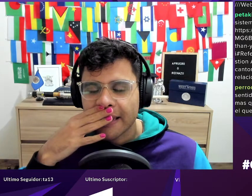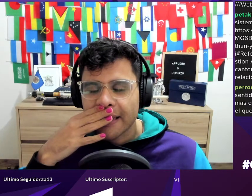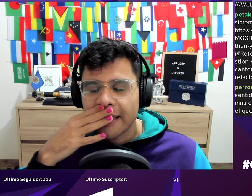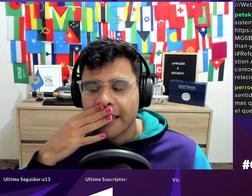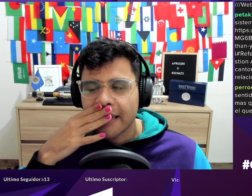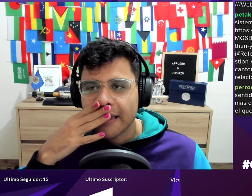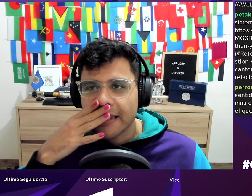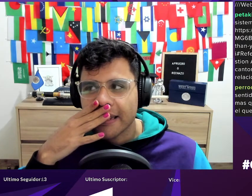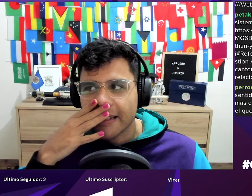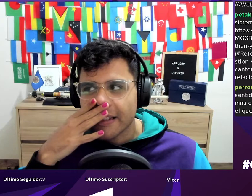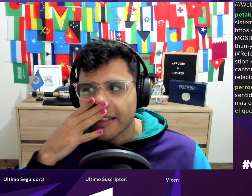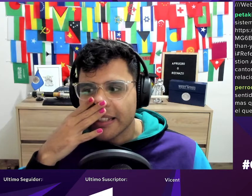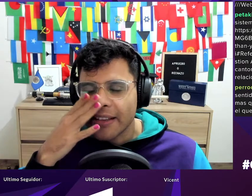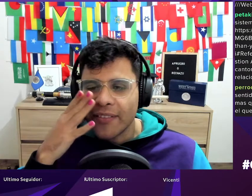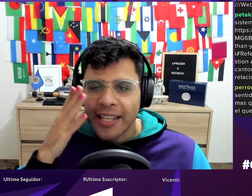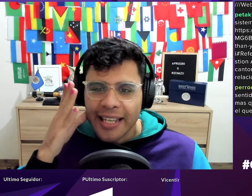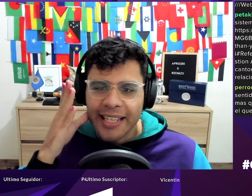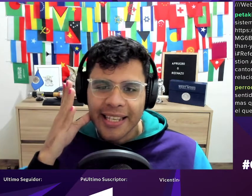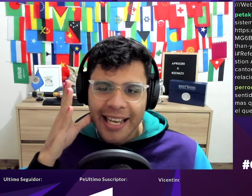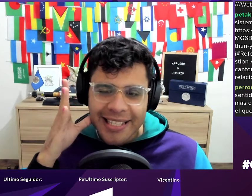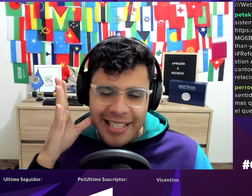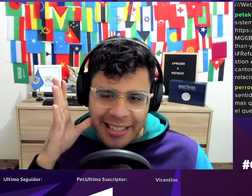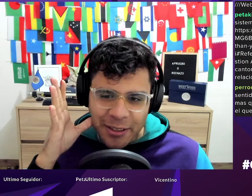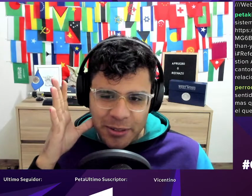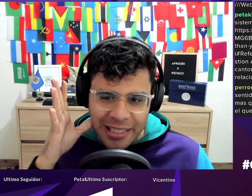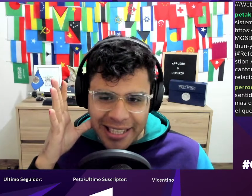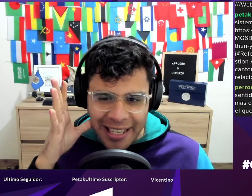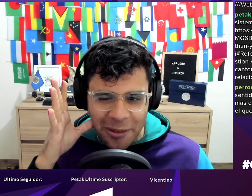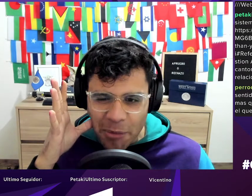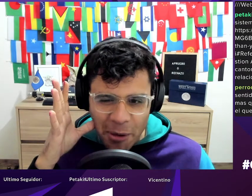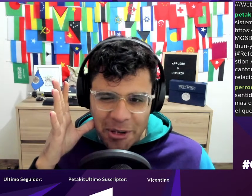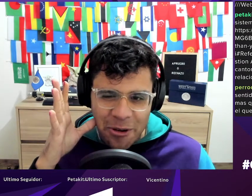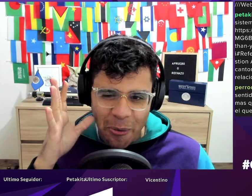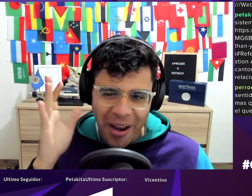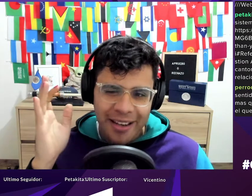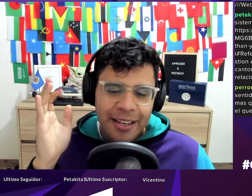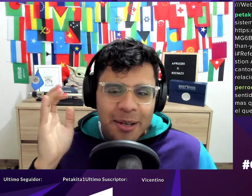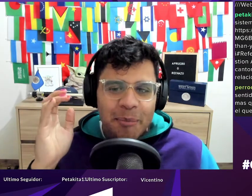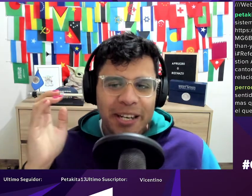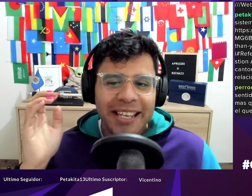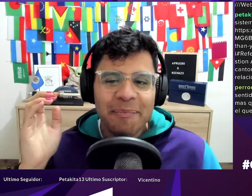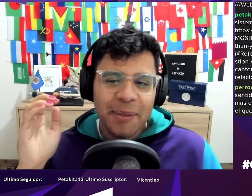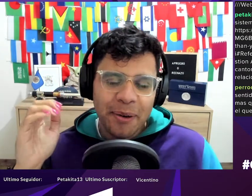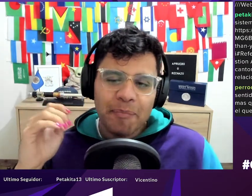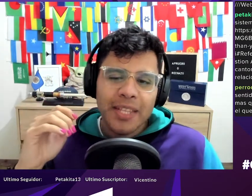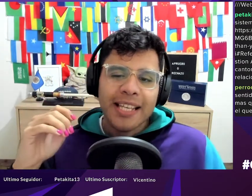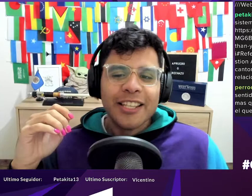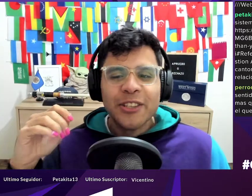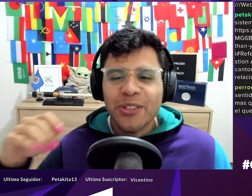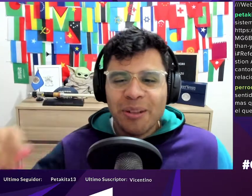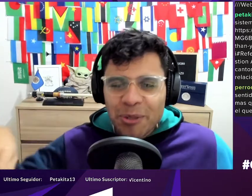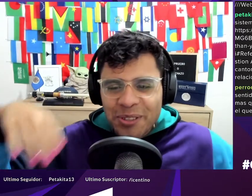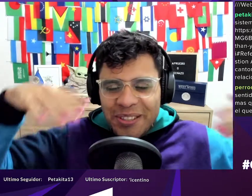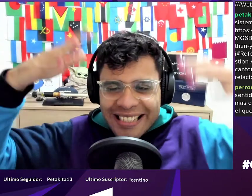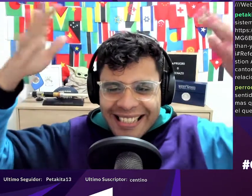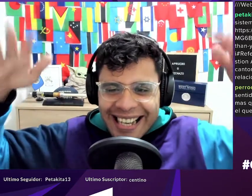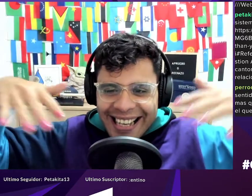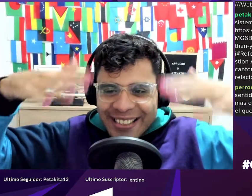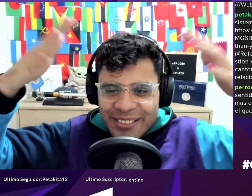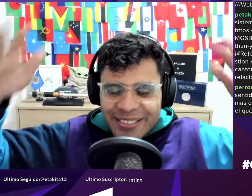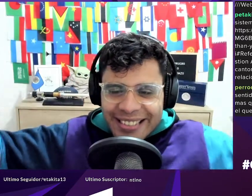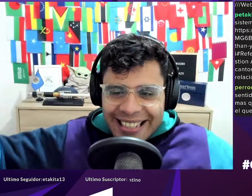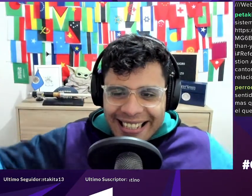que que es verdad que hay ciertas cosas que quedaron que o menos igual por ejemplo todo el mundo